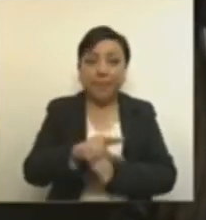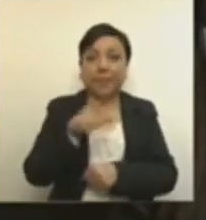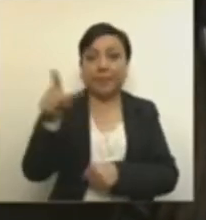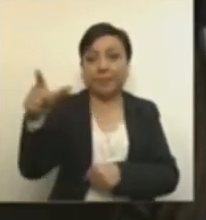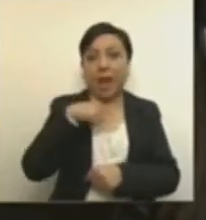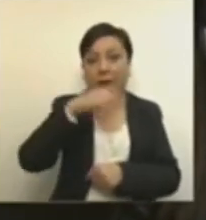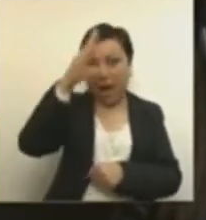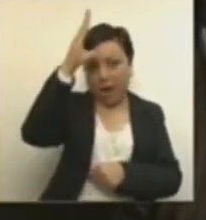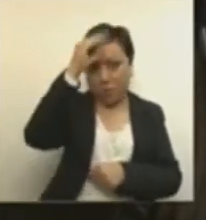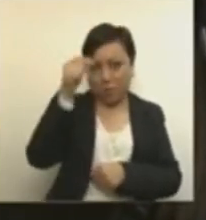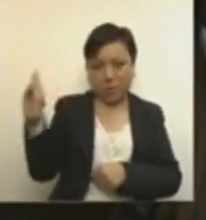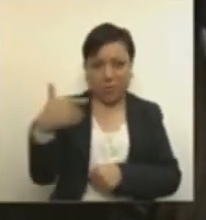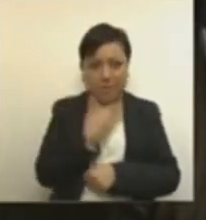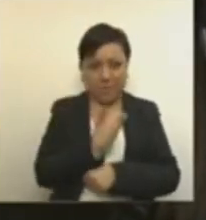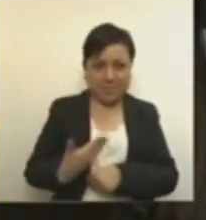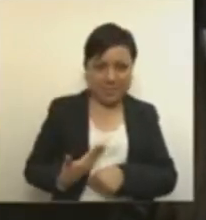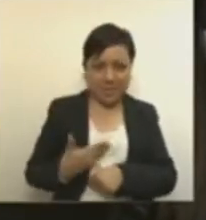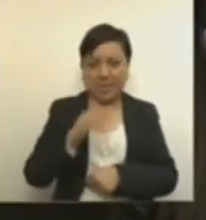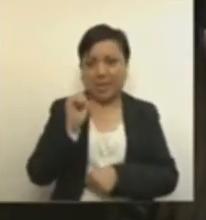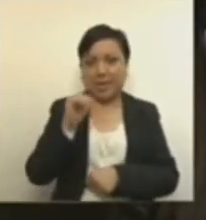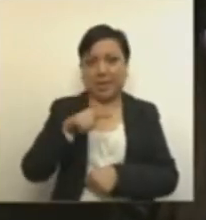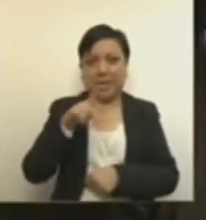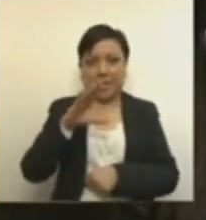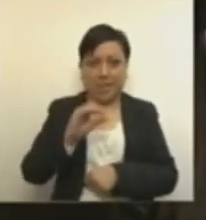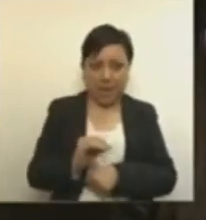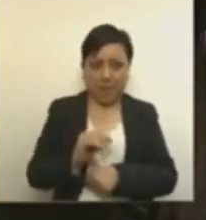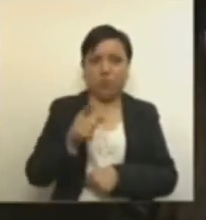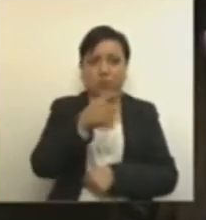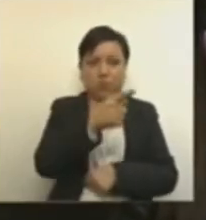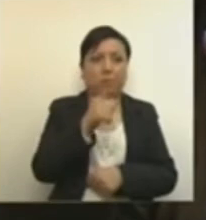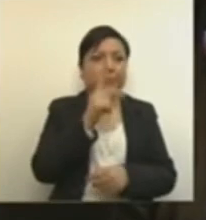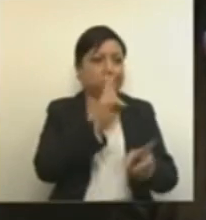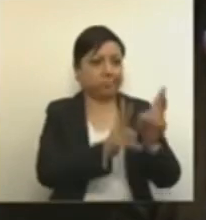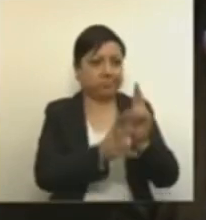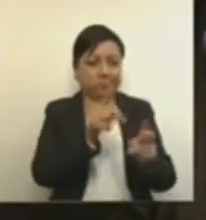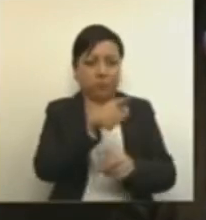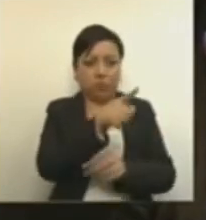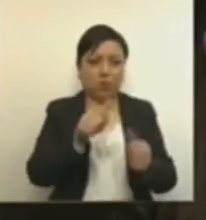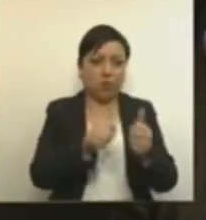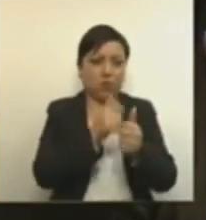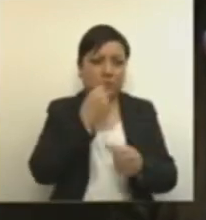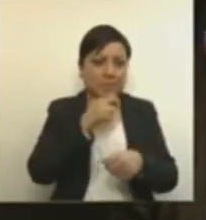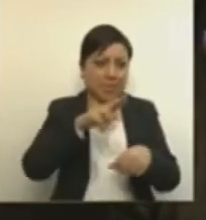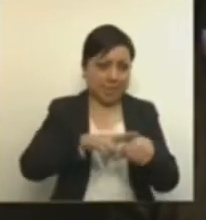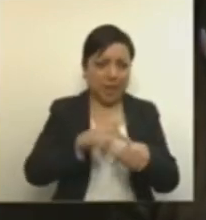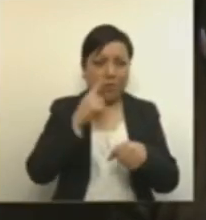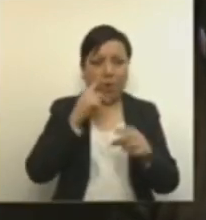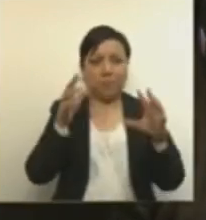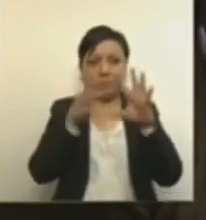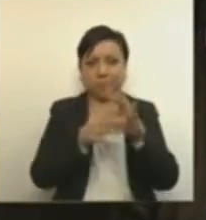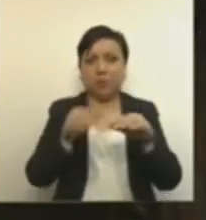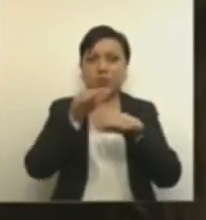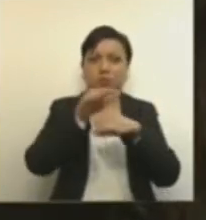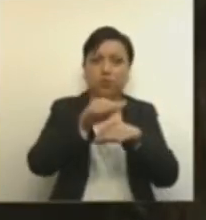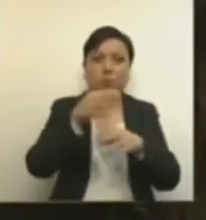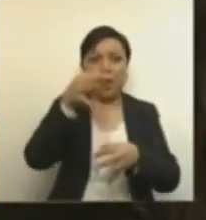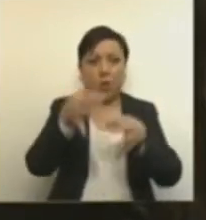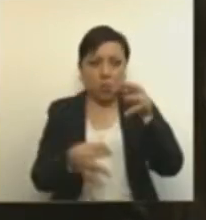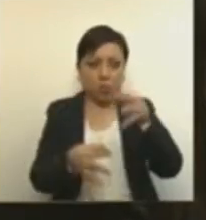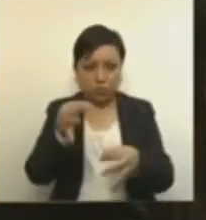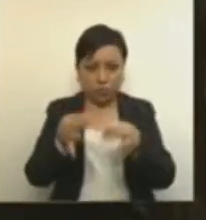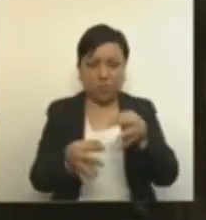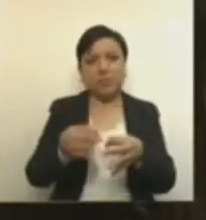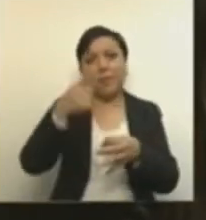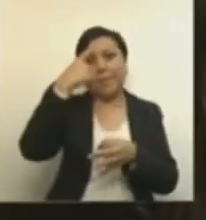Obrador, se trabajó con el equipo del subsecretario Encinas en una serie de documentos sobre justicia transicional para